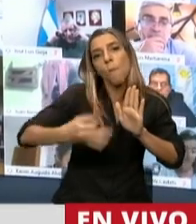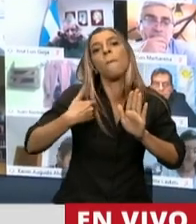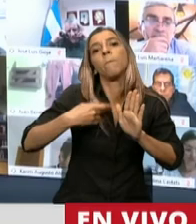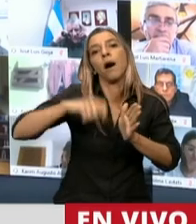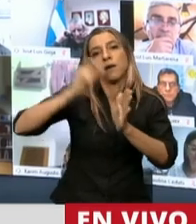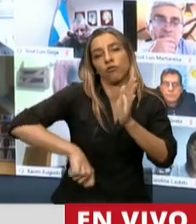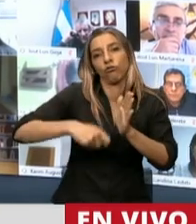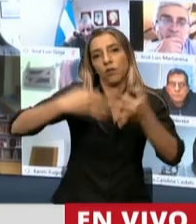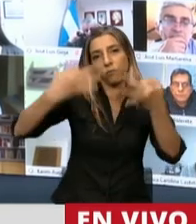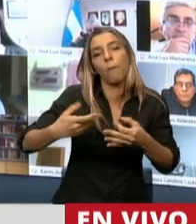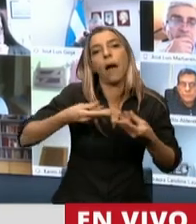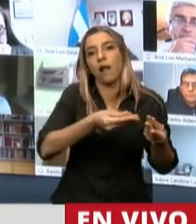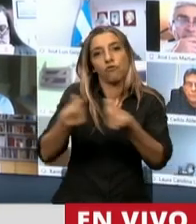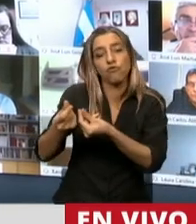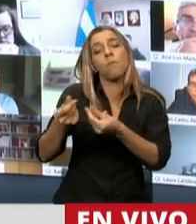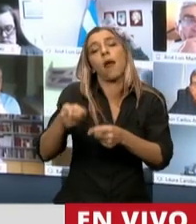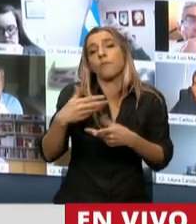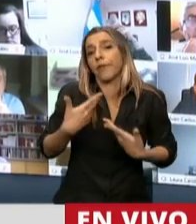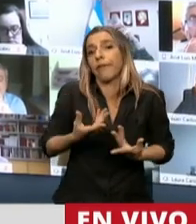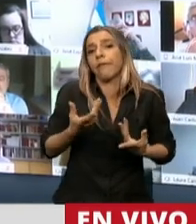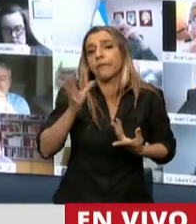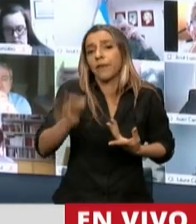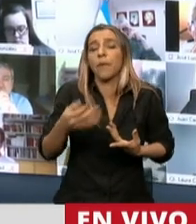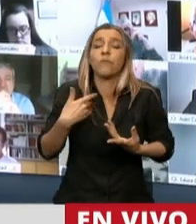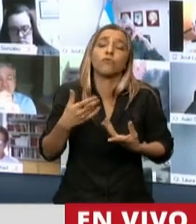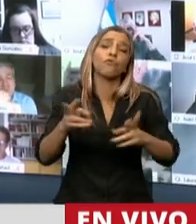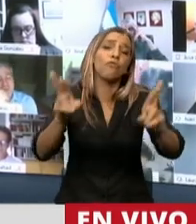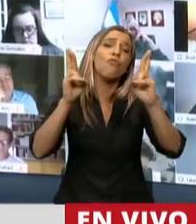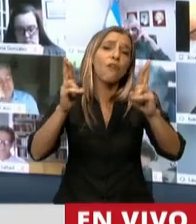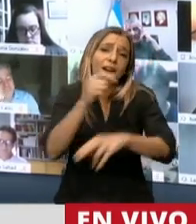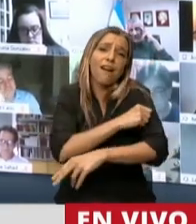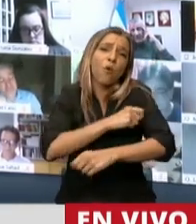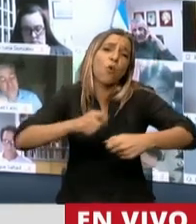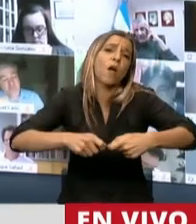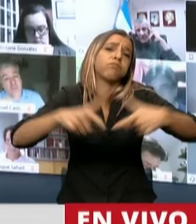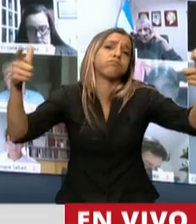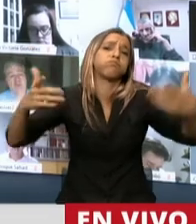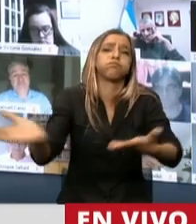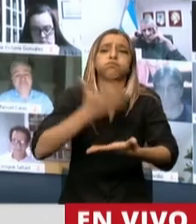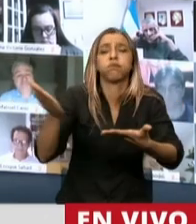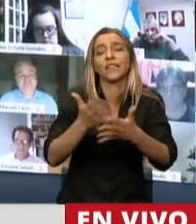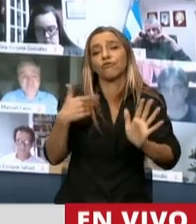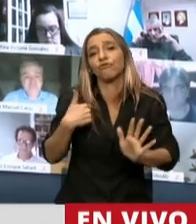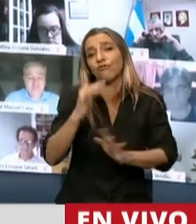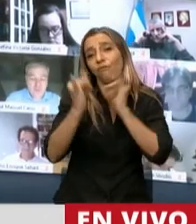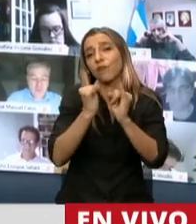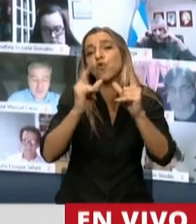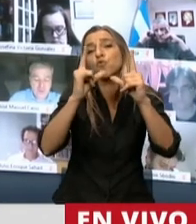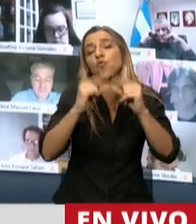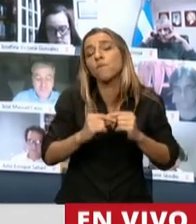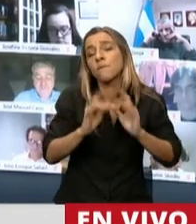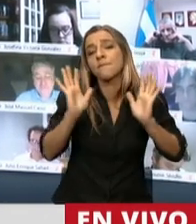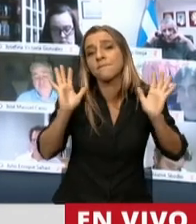garantizarnos que en ese mercado escaso que vamos a tener ojalá le he dado los números de la situación ideal